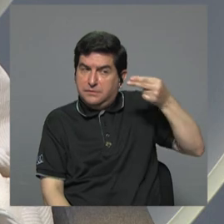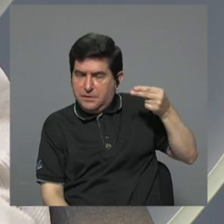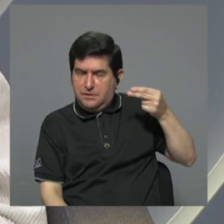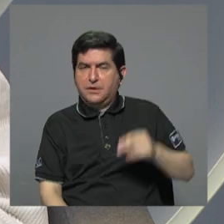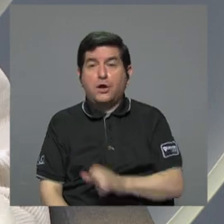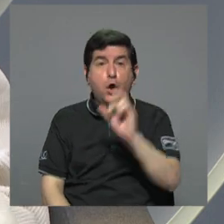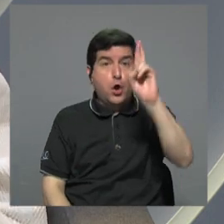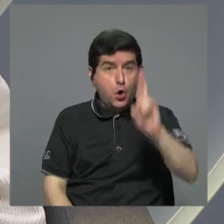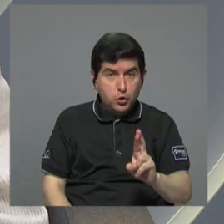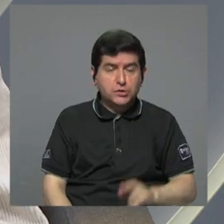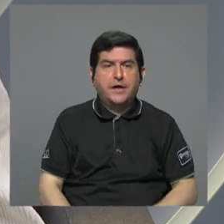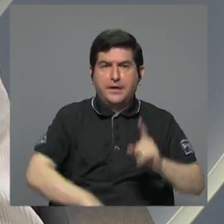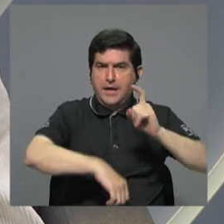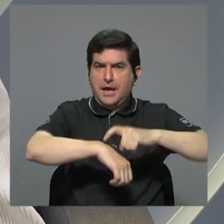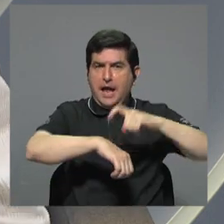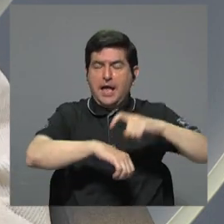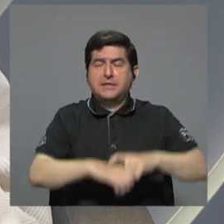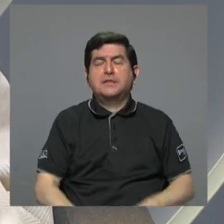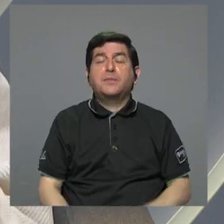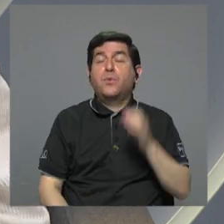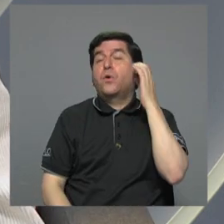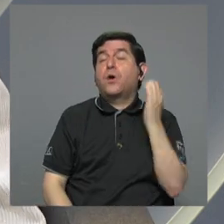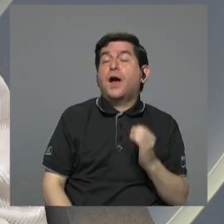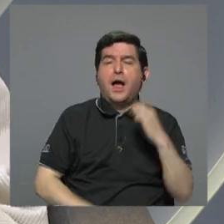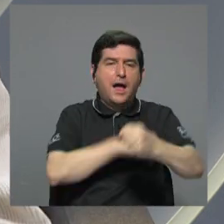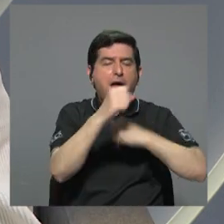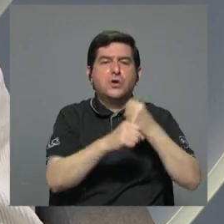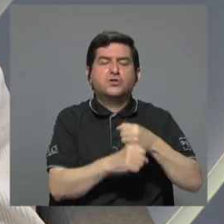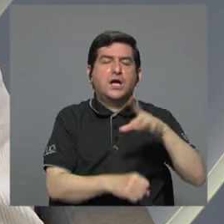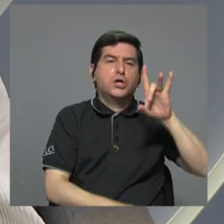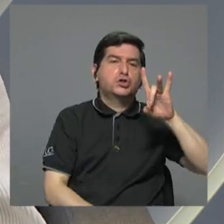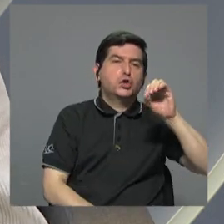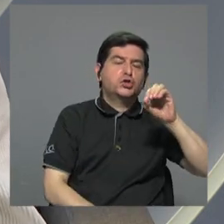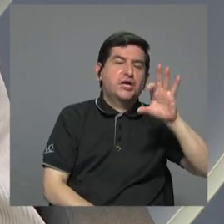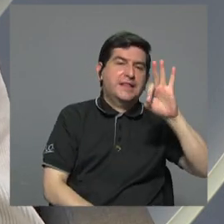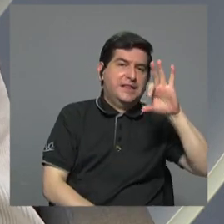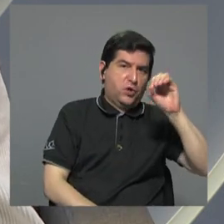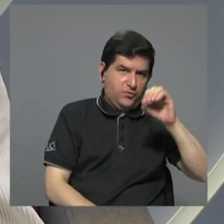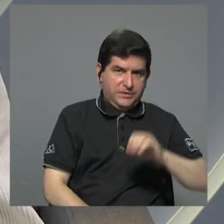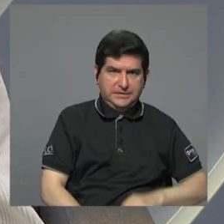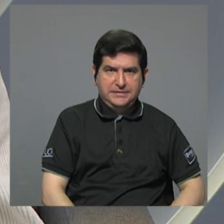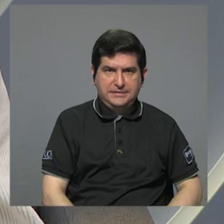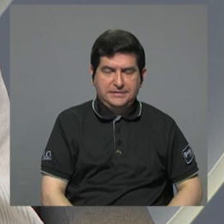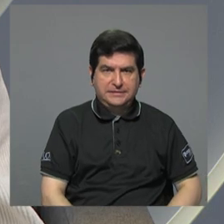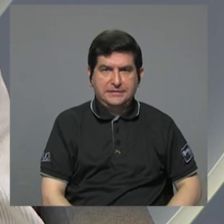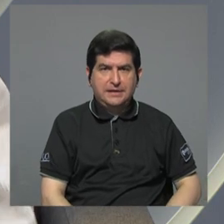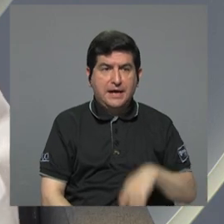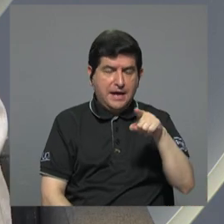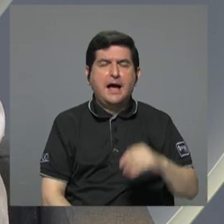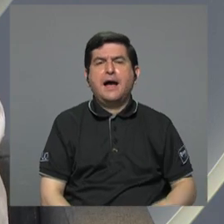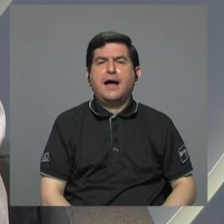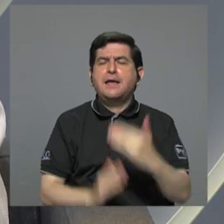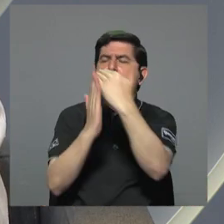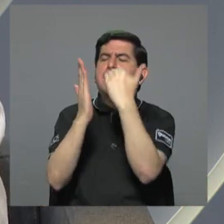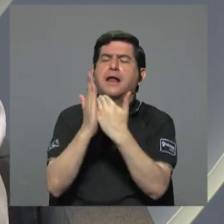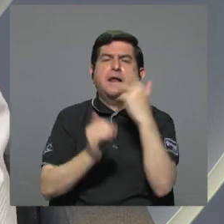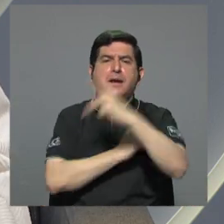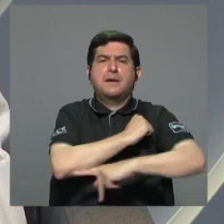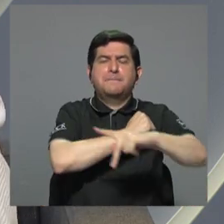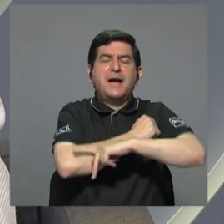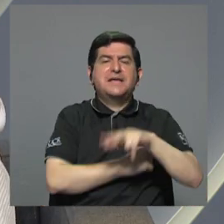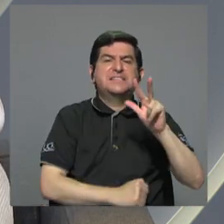Costa Rica en su época de oro, en la década de los 80s y 90s, estaba ranqueado como el país número